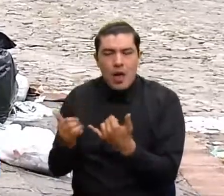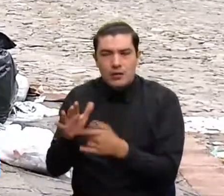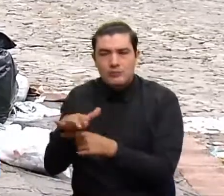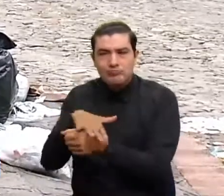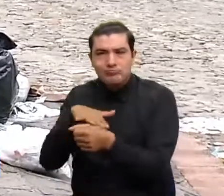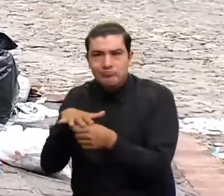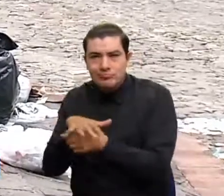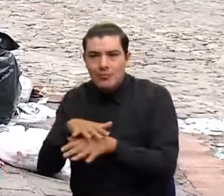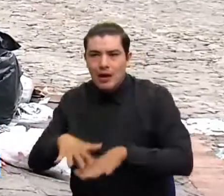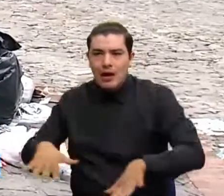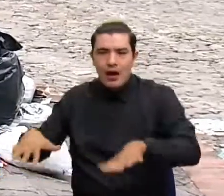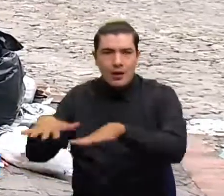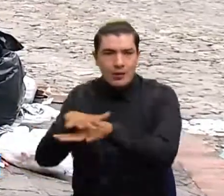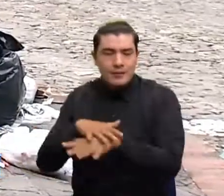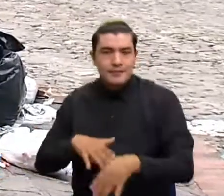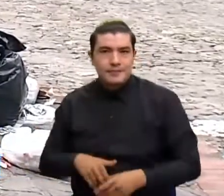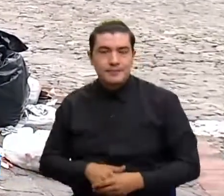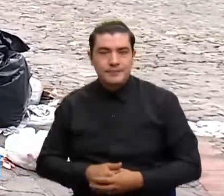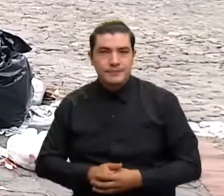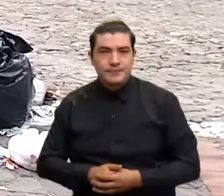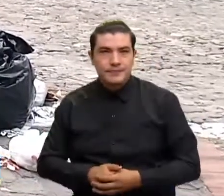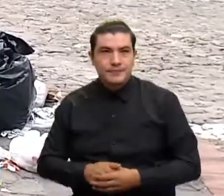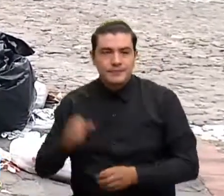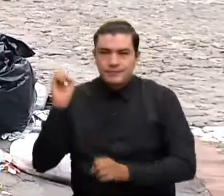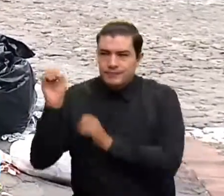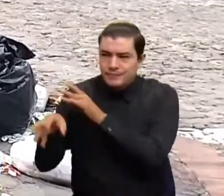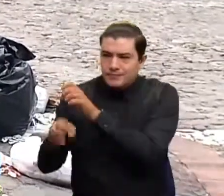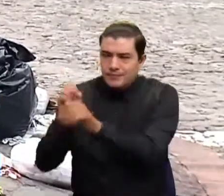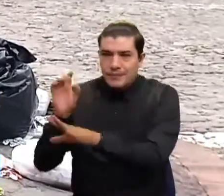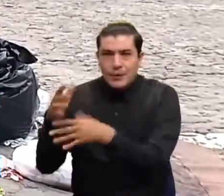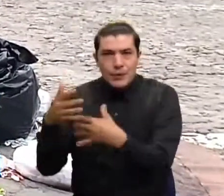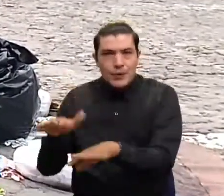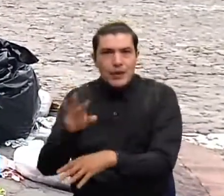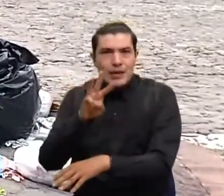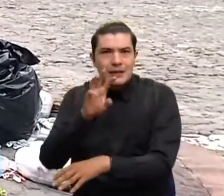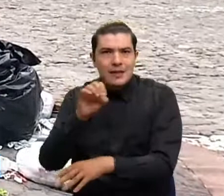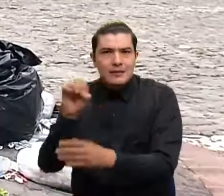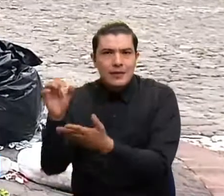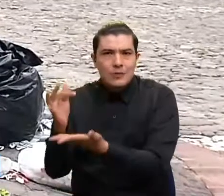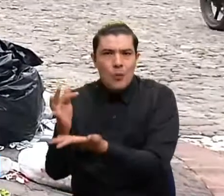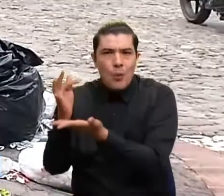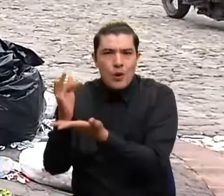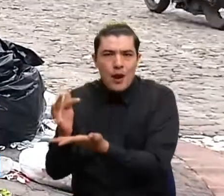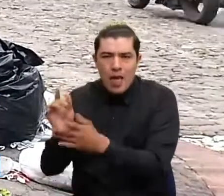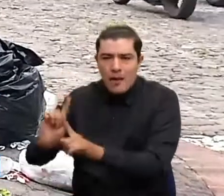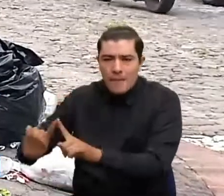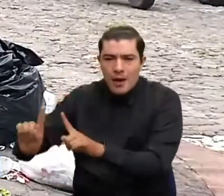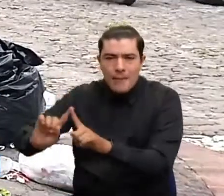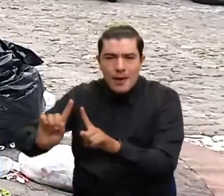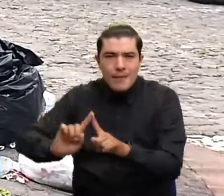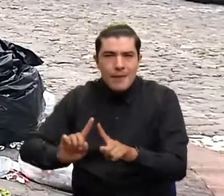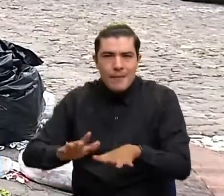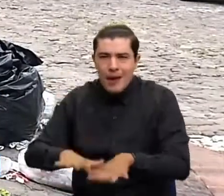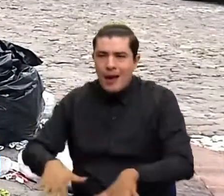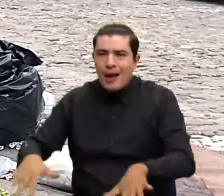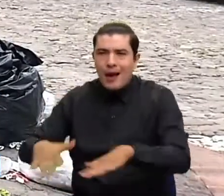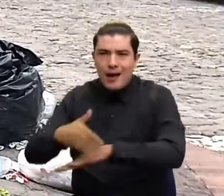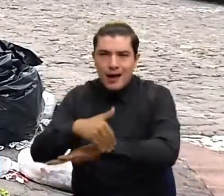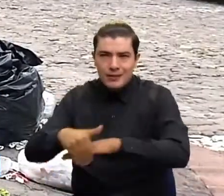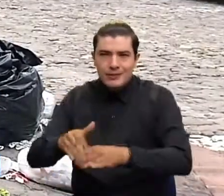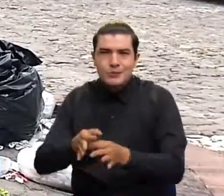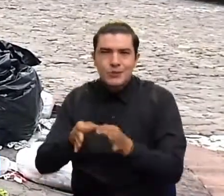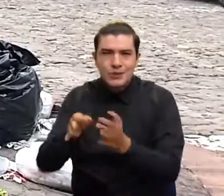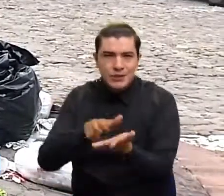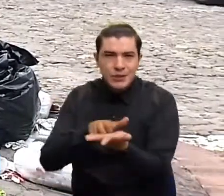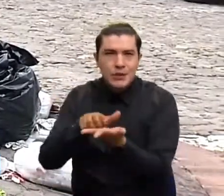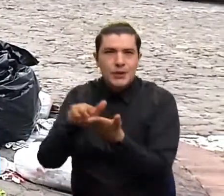colonial, basuras por todas las partes. Casi unas 300 toneladas se encuentran en las diferentes calles de esta localidad, de la